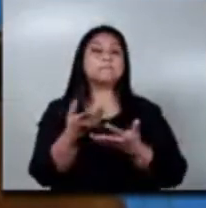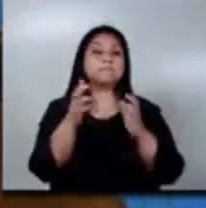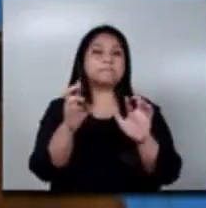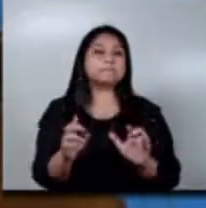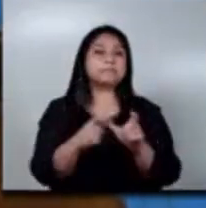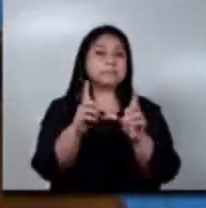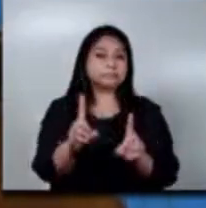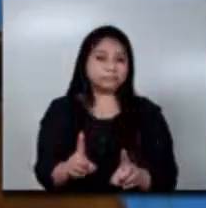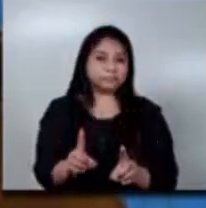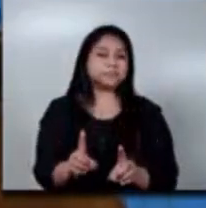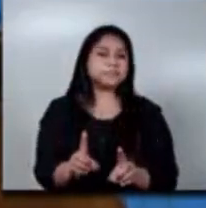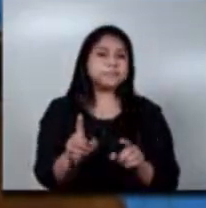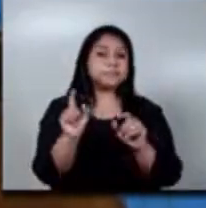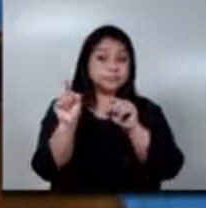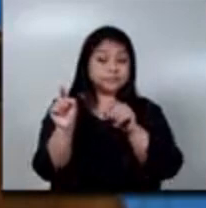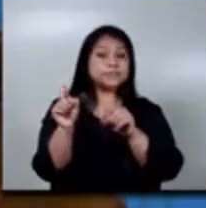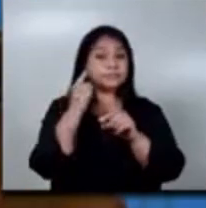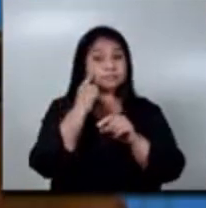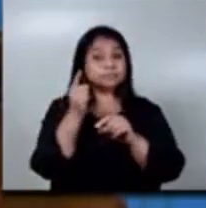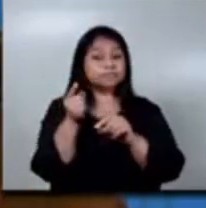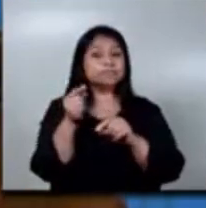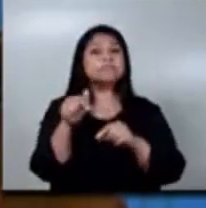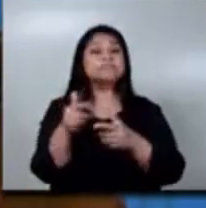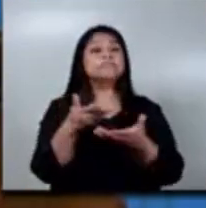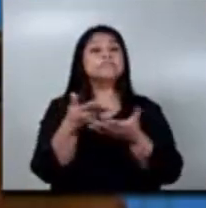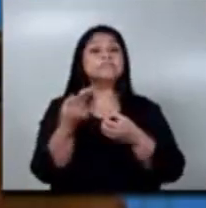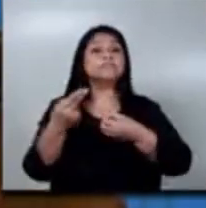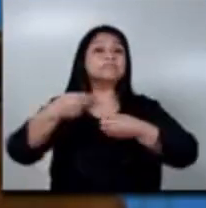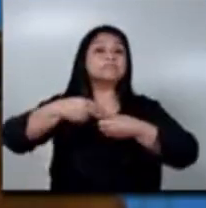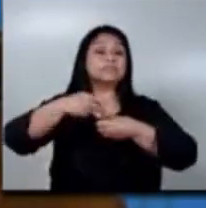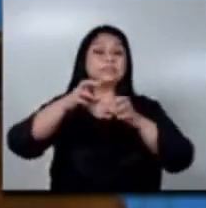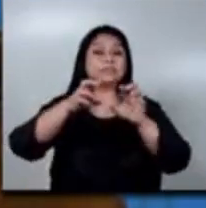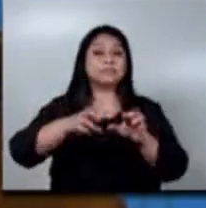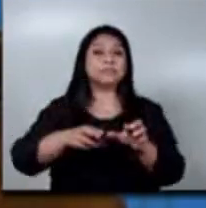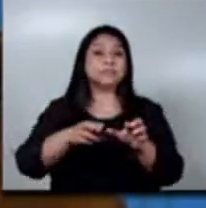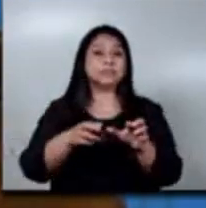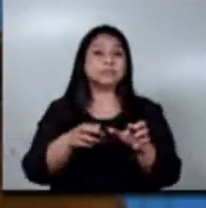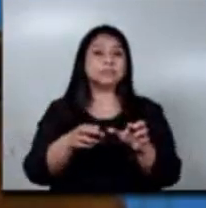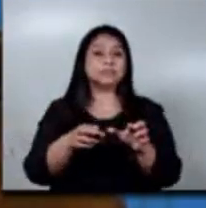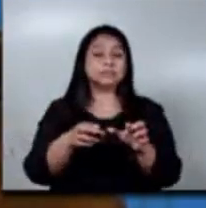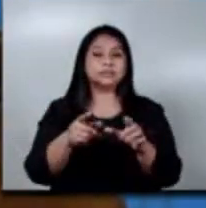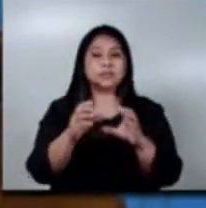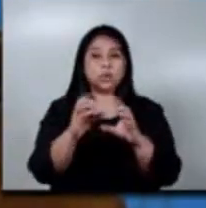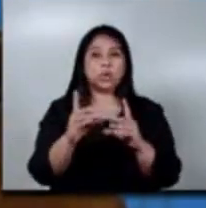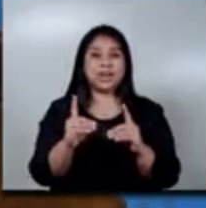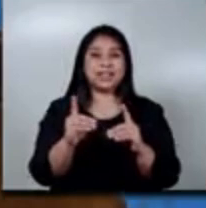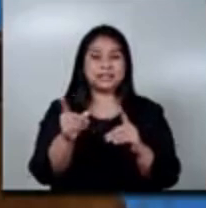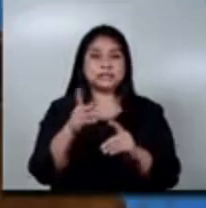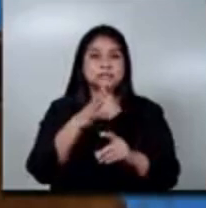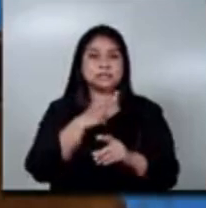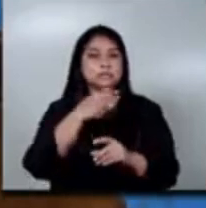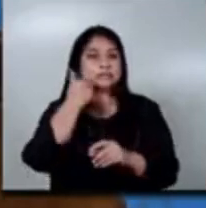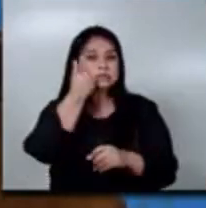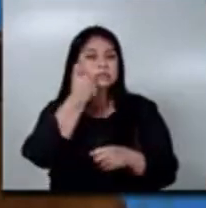Dentro de ese rango entran también personas que tienen enfermedades raras,